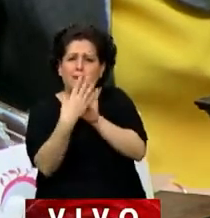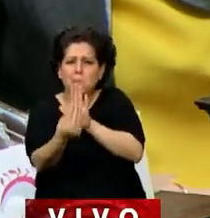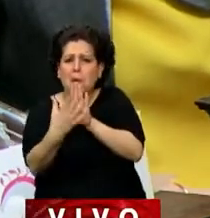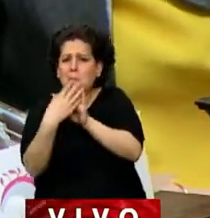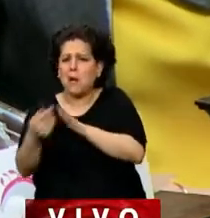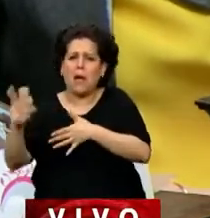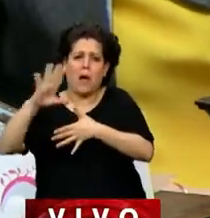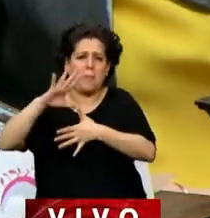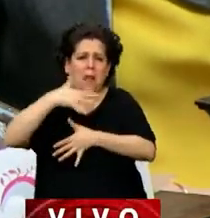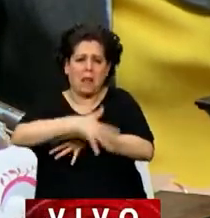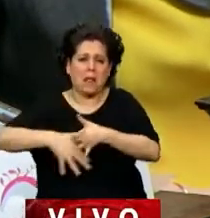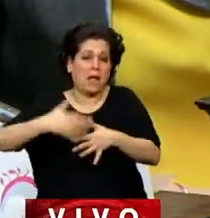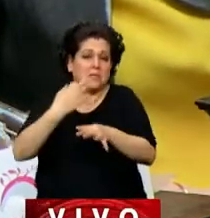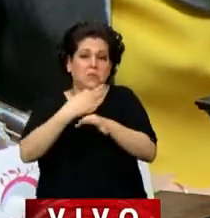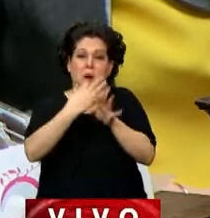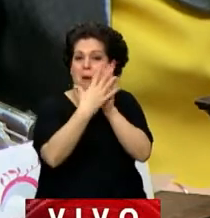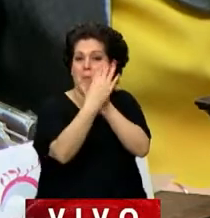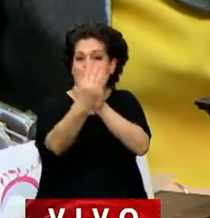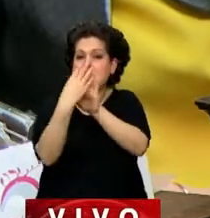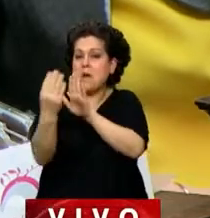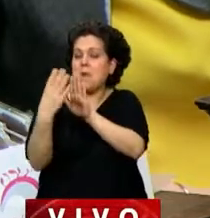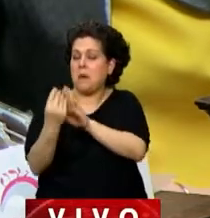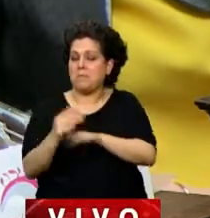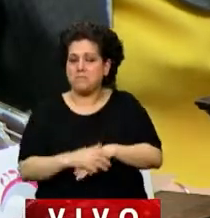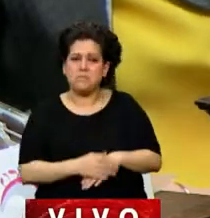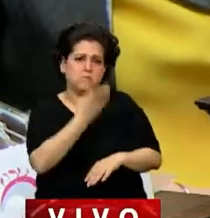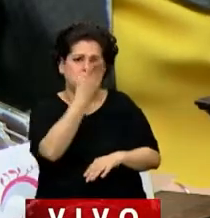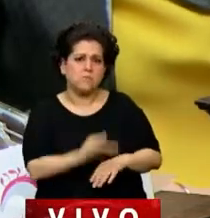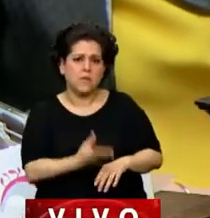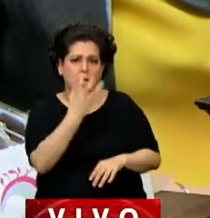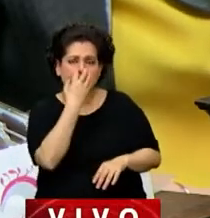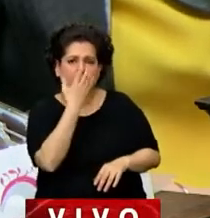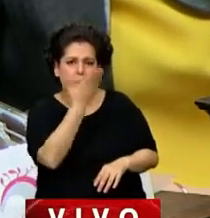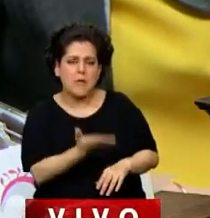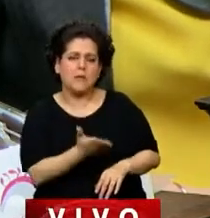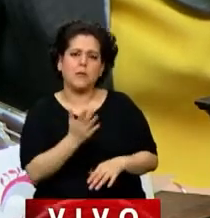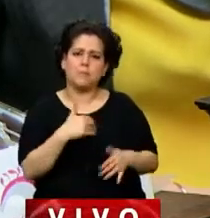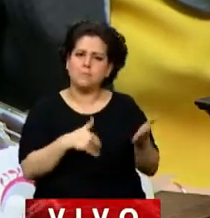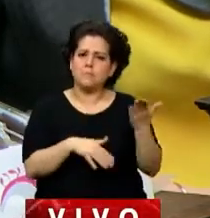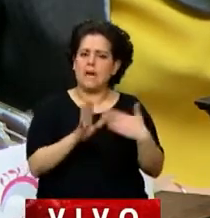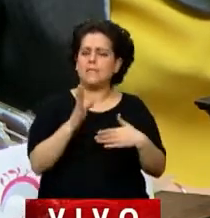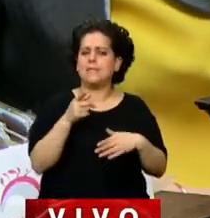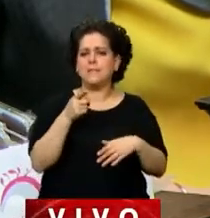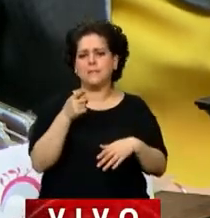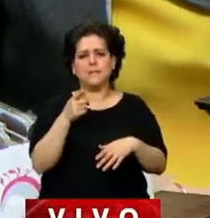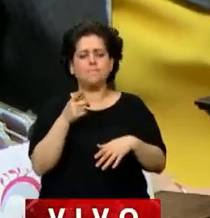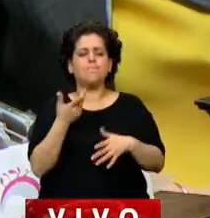Sarmiento tal vez el más controversial de los